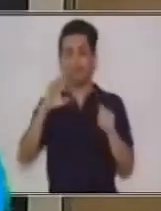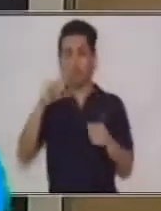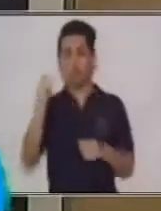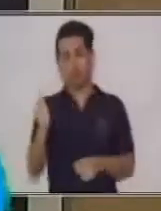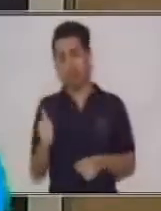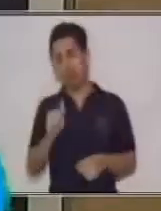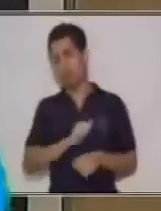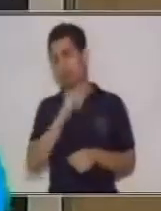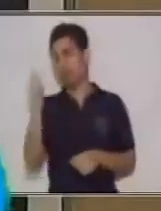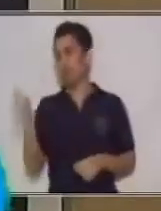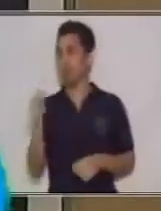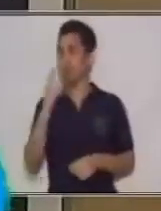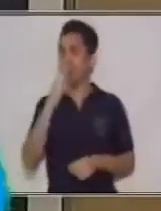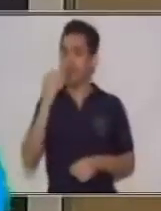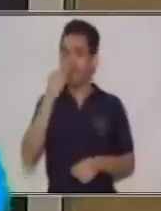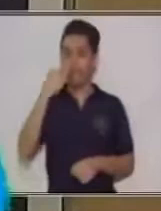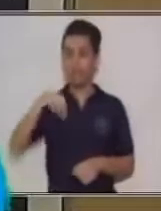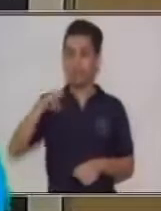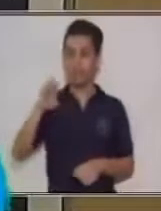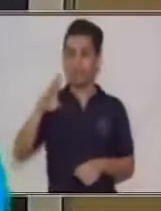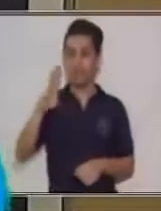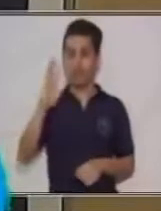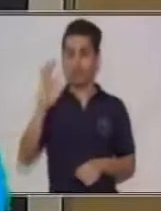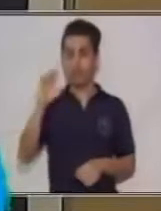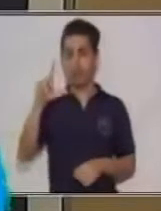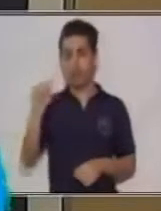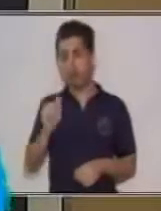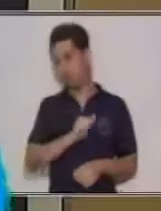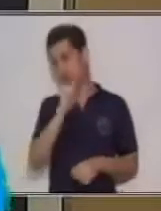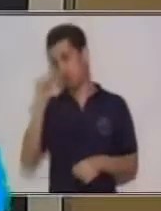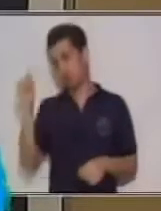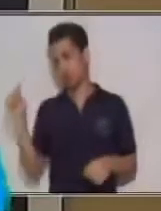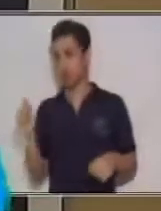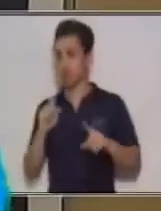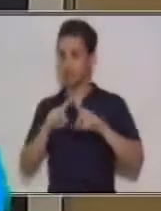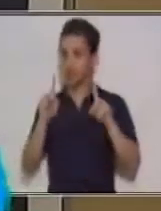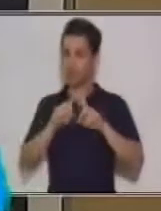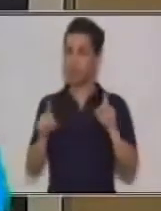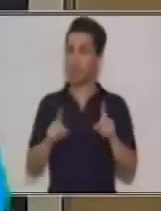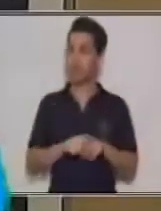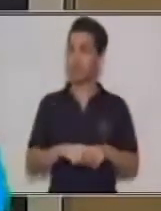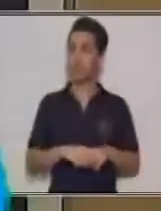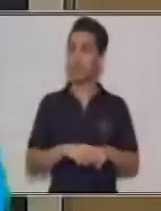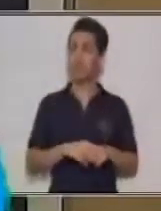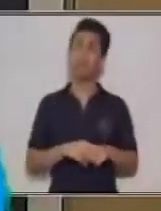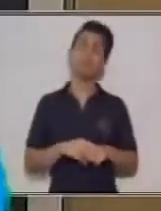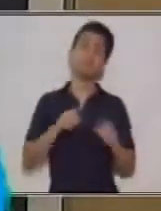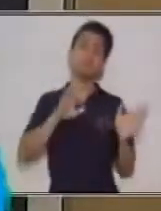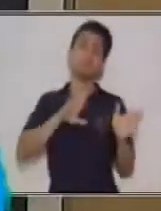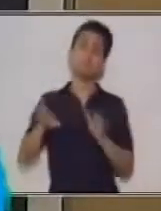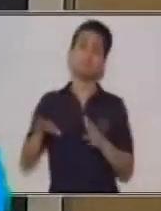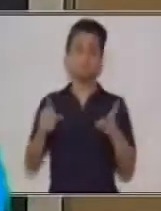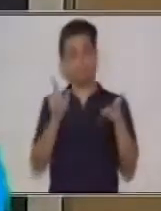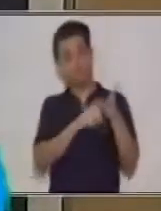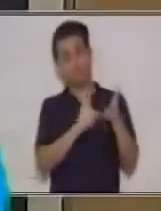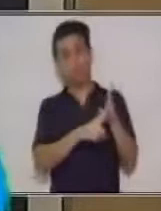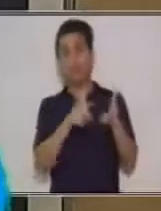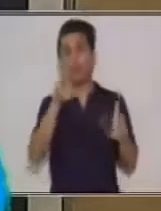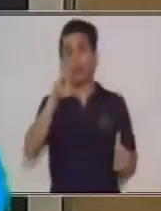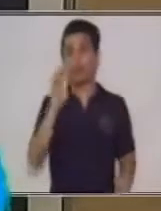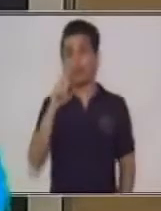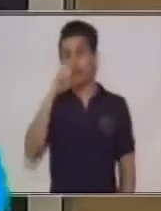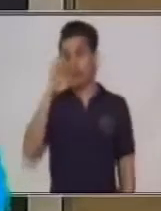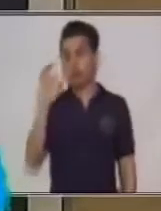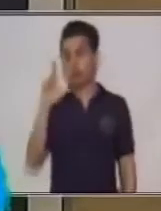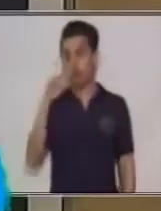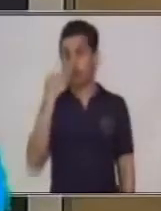aquella hiperbatón. Todas las figuras retóricas que usted podría trabajar. Podría ser retórico, ya que la función es persuadir, convencer